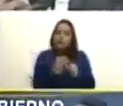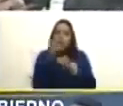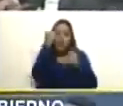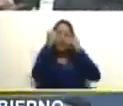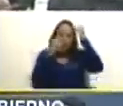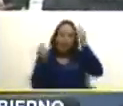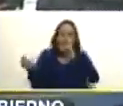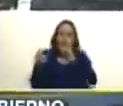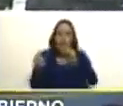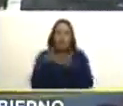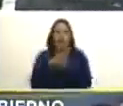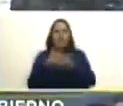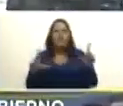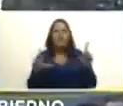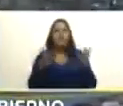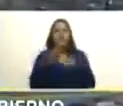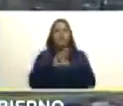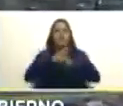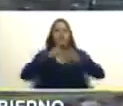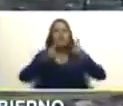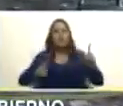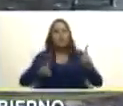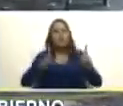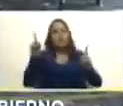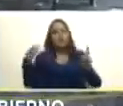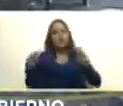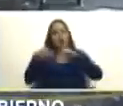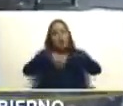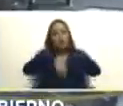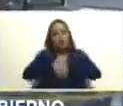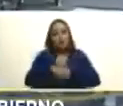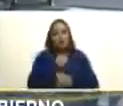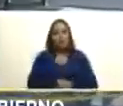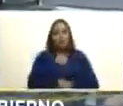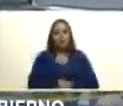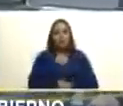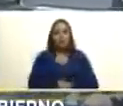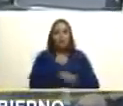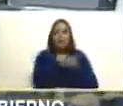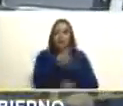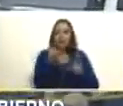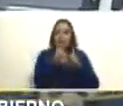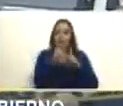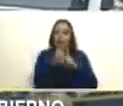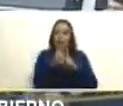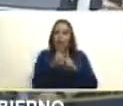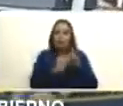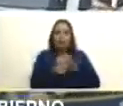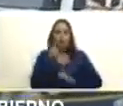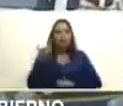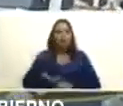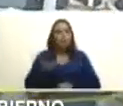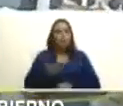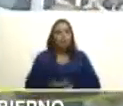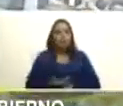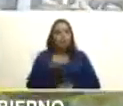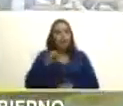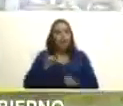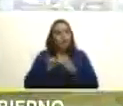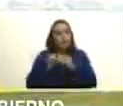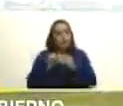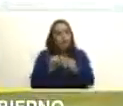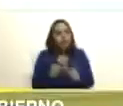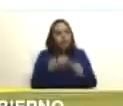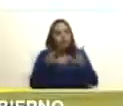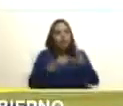libre democrático y consenso la palabra principal creo que marca esta época que se va